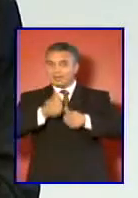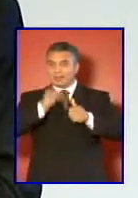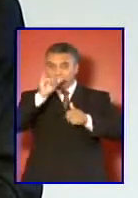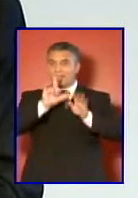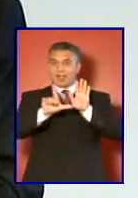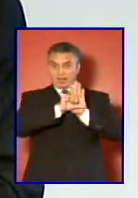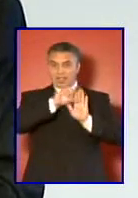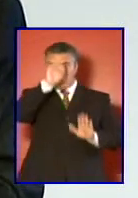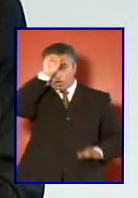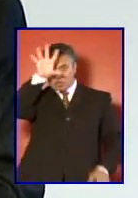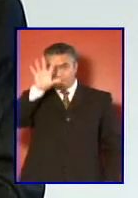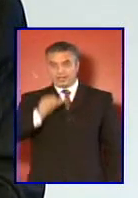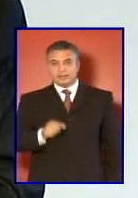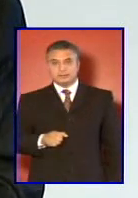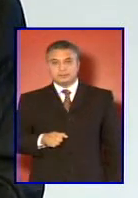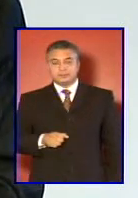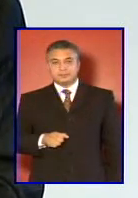del cobre?